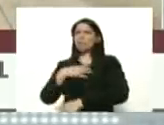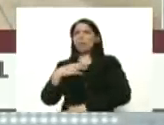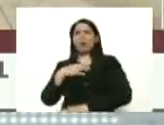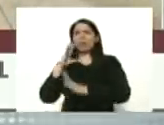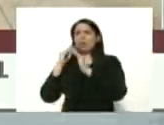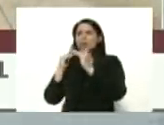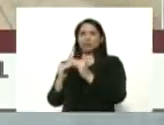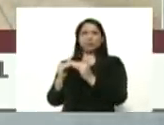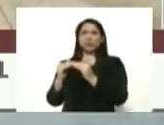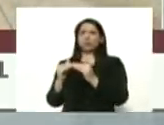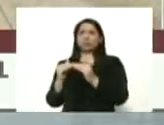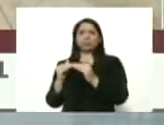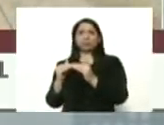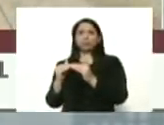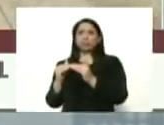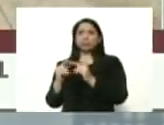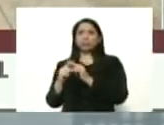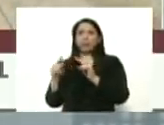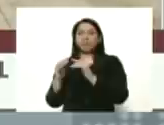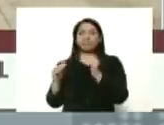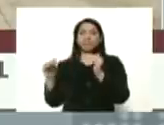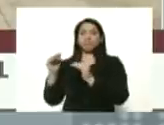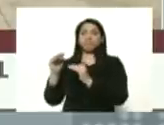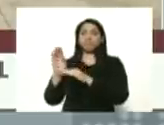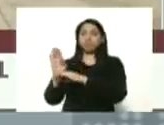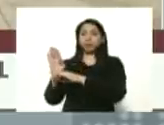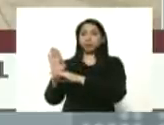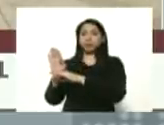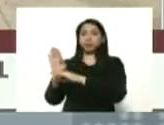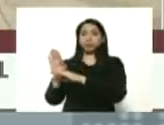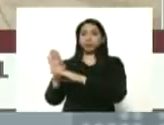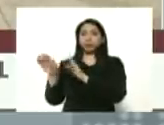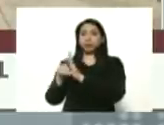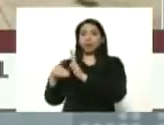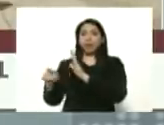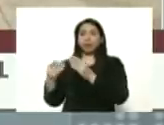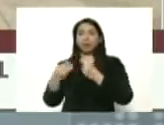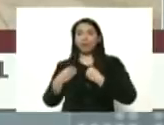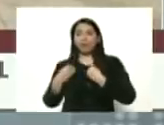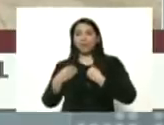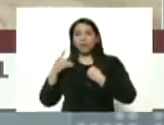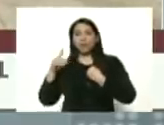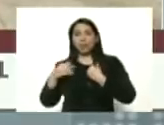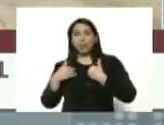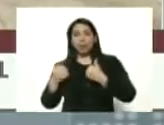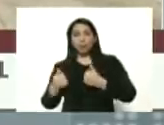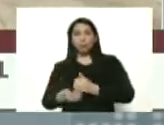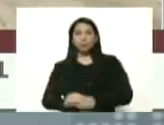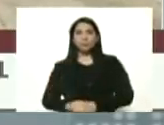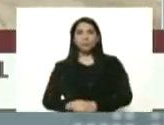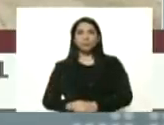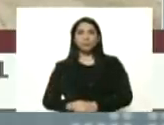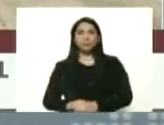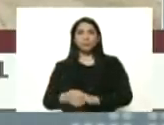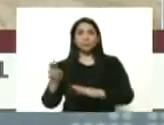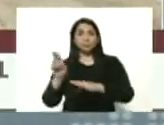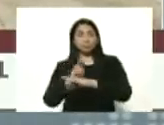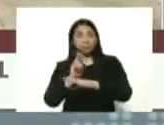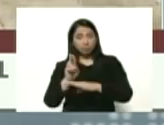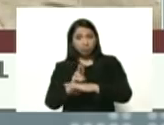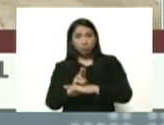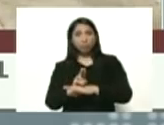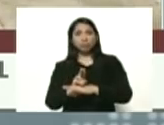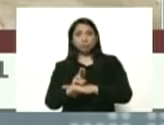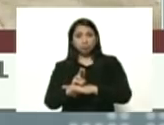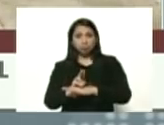atención para prevalecer y resguardar su derecho a la vida y a la salud han sido utilizados presidente